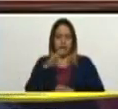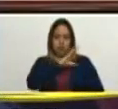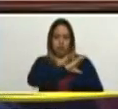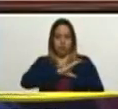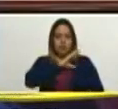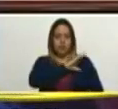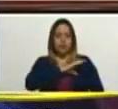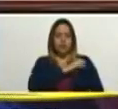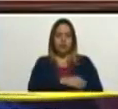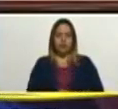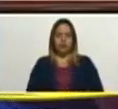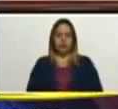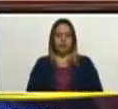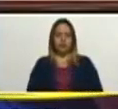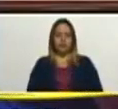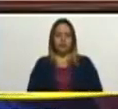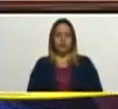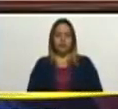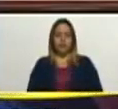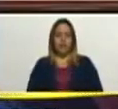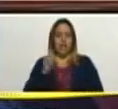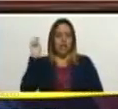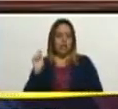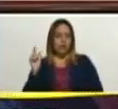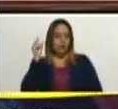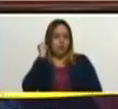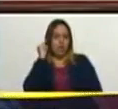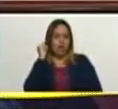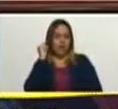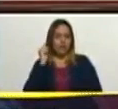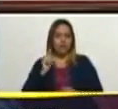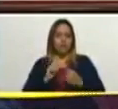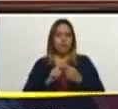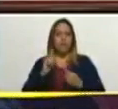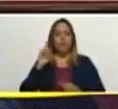diputado diputada Blanca Cao,